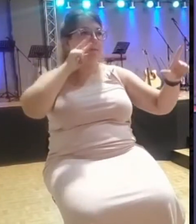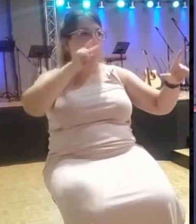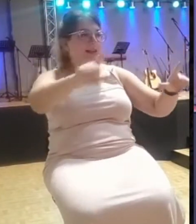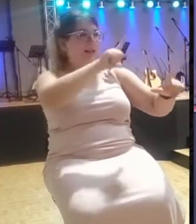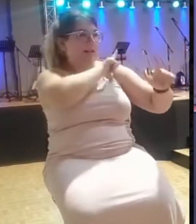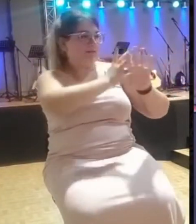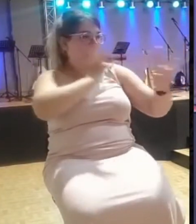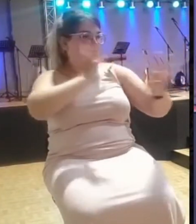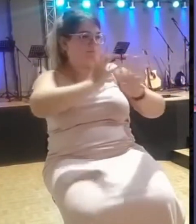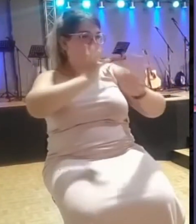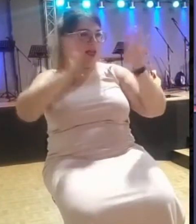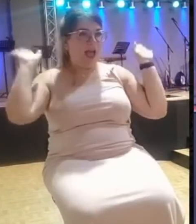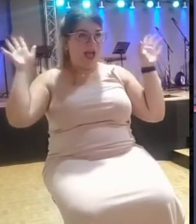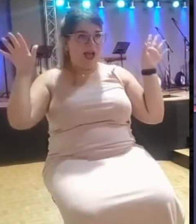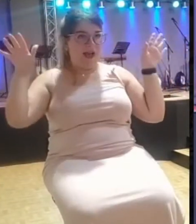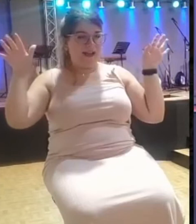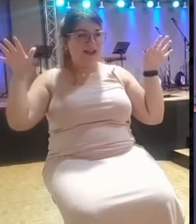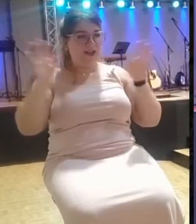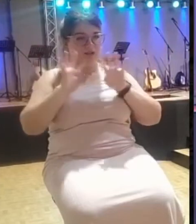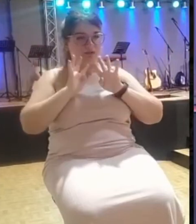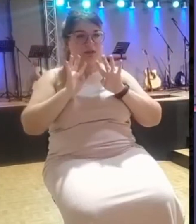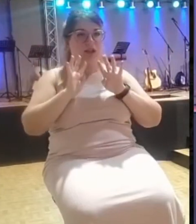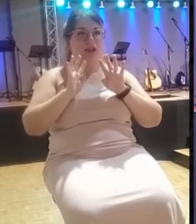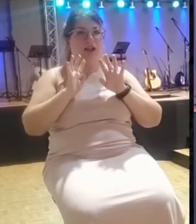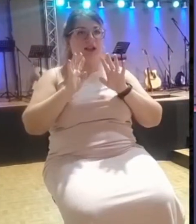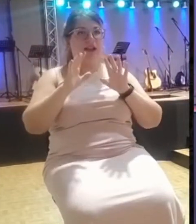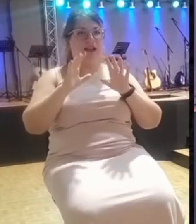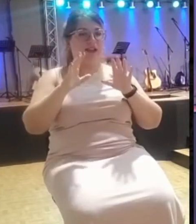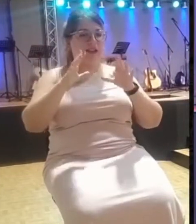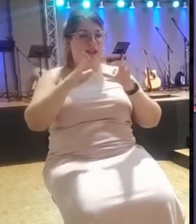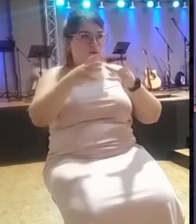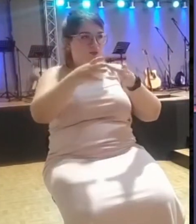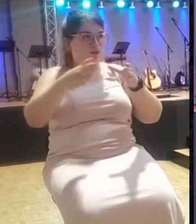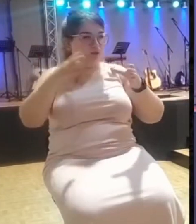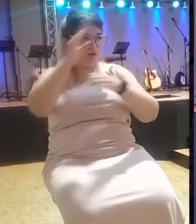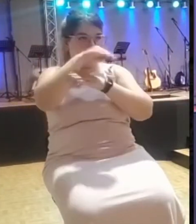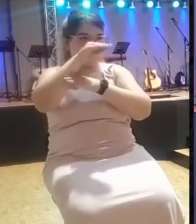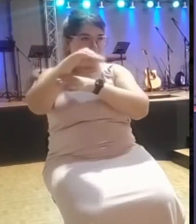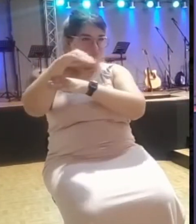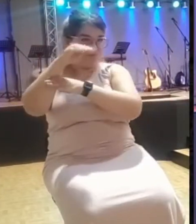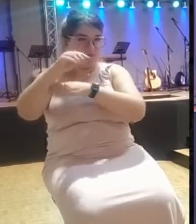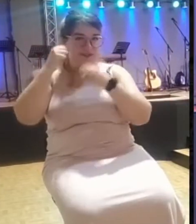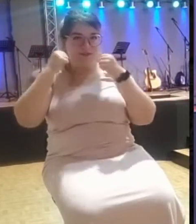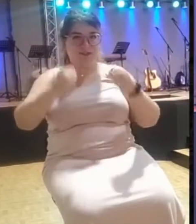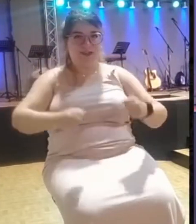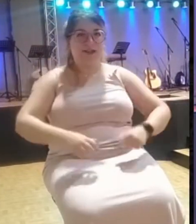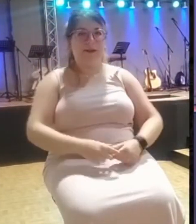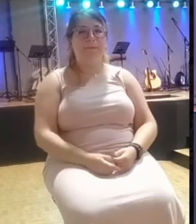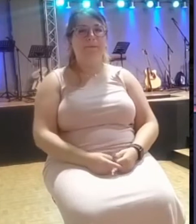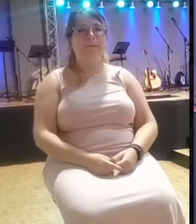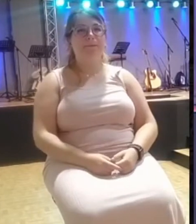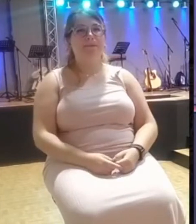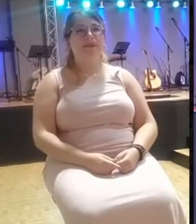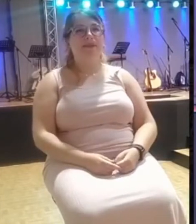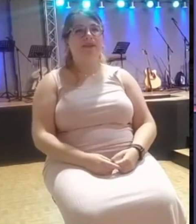ejército sirio. ¡Aleluya! Tremendo, maravilloso. Te voy a